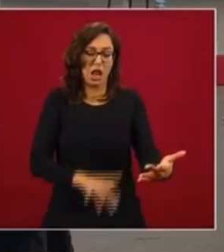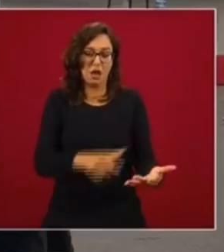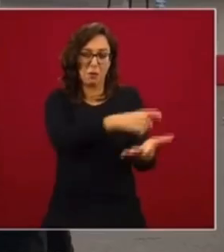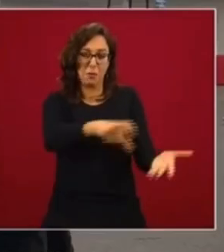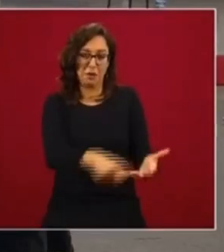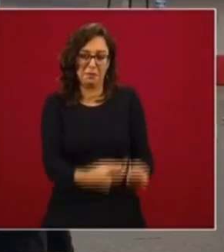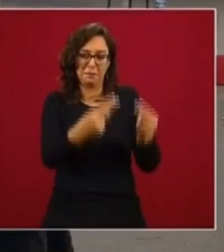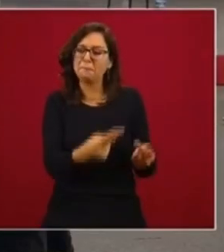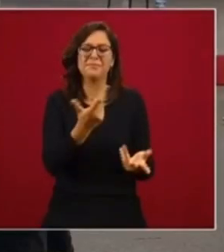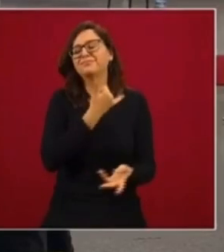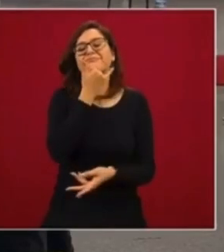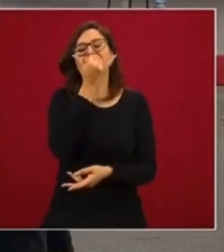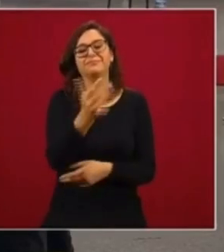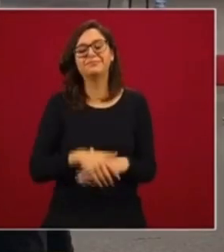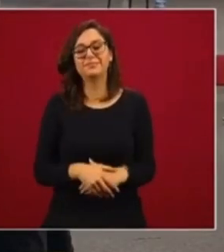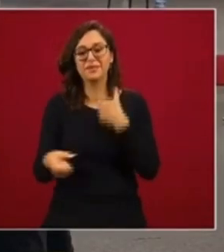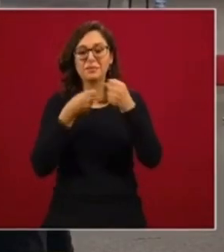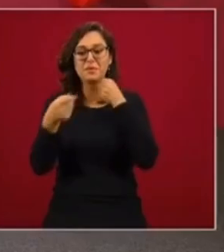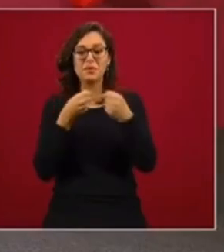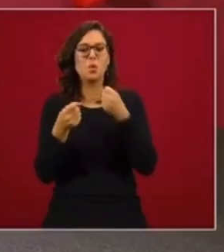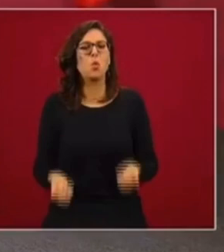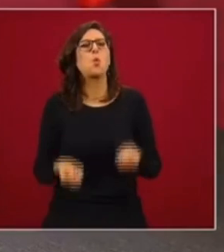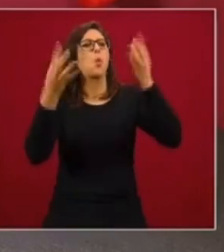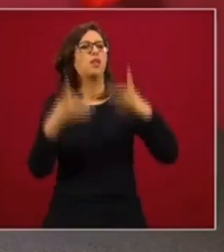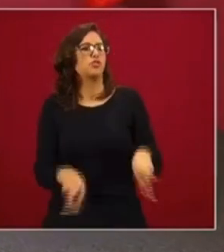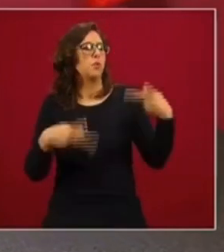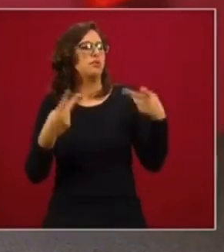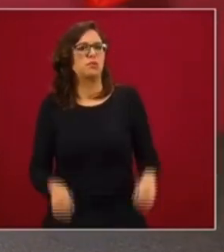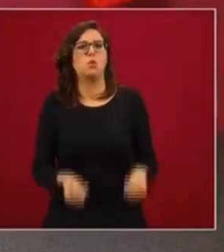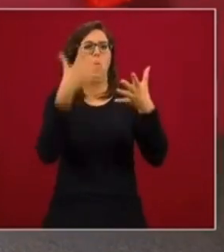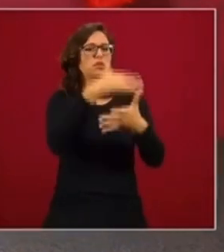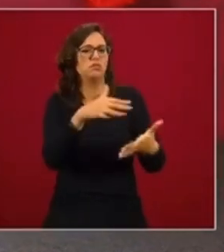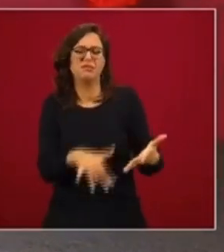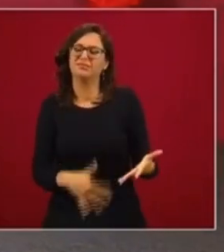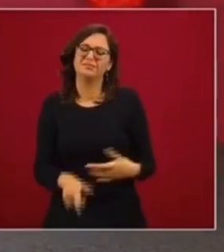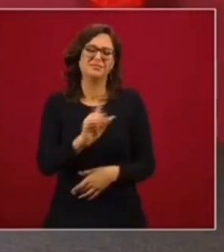Porque no es un asunto, el periodismo, de cantidad, de tiraje.